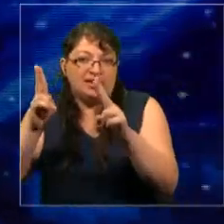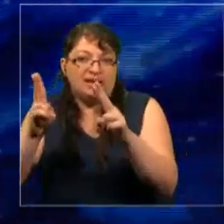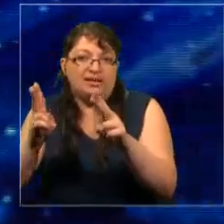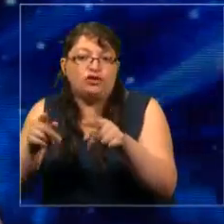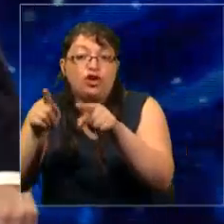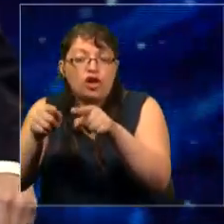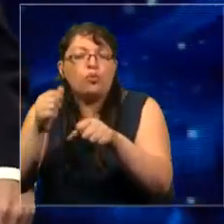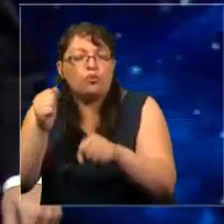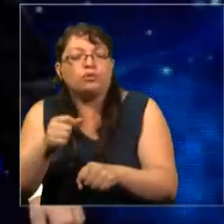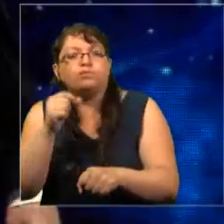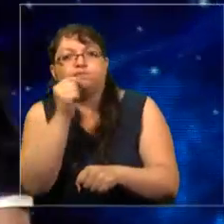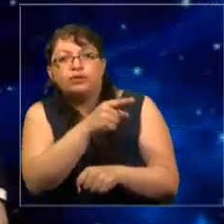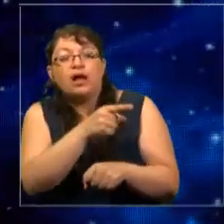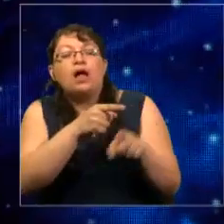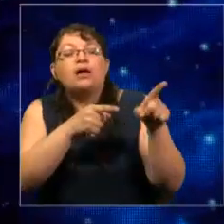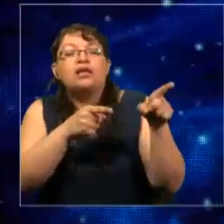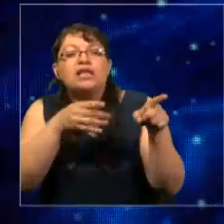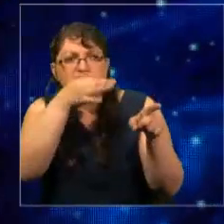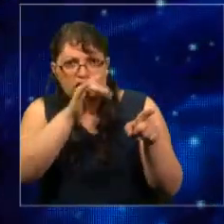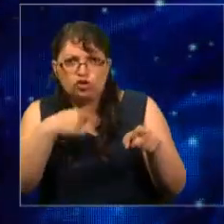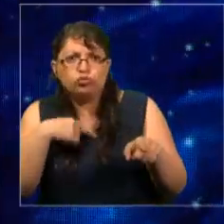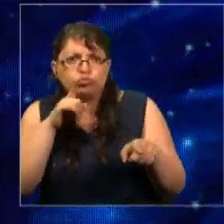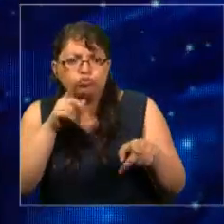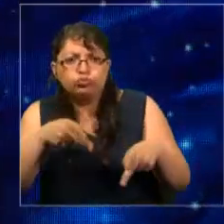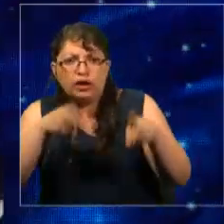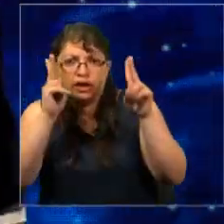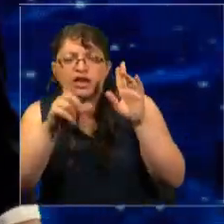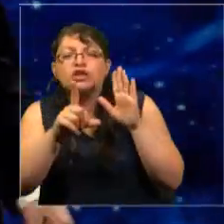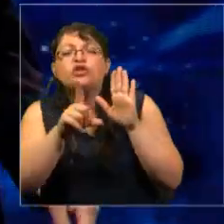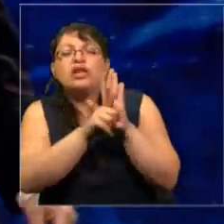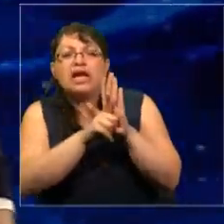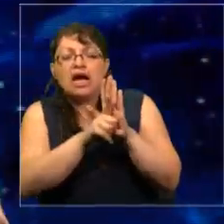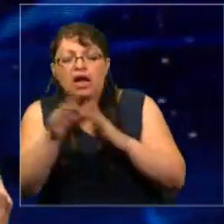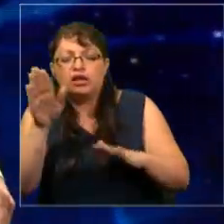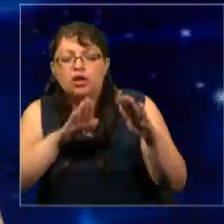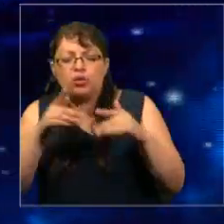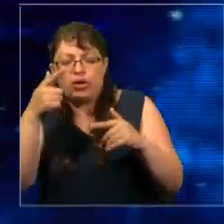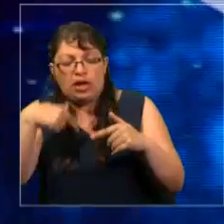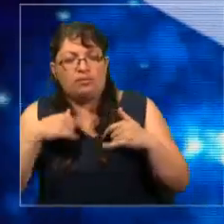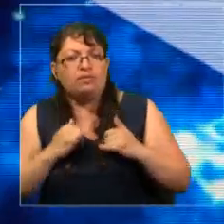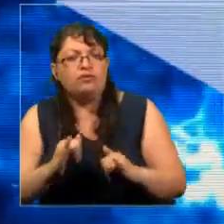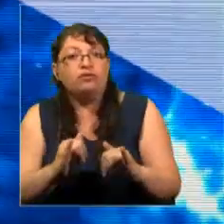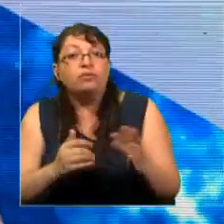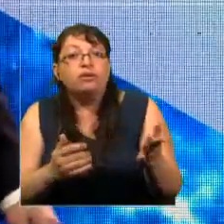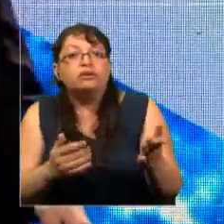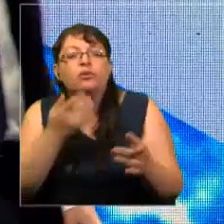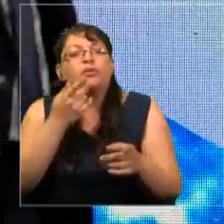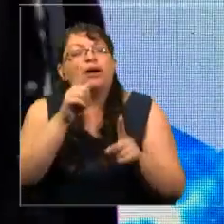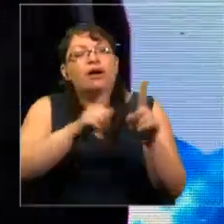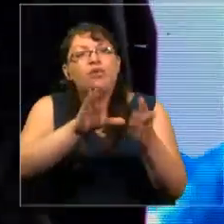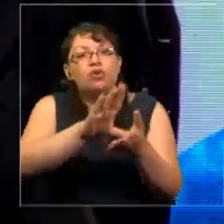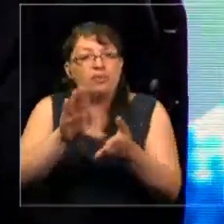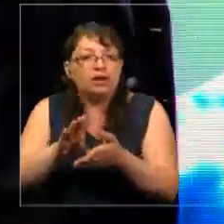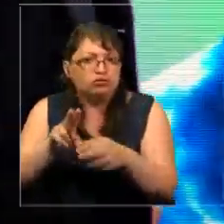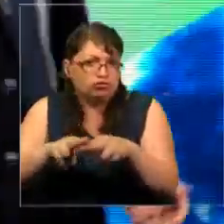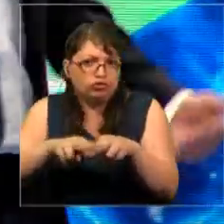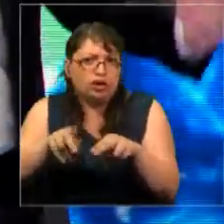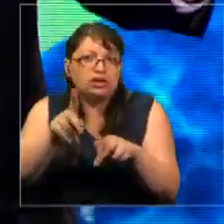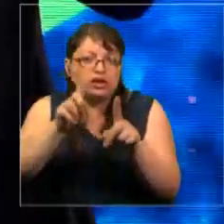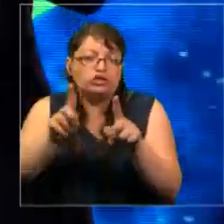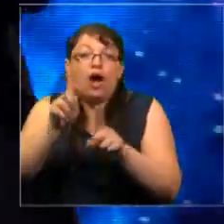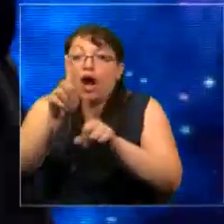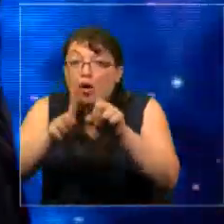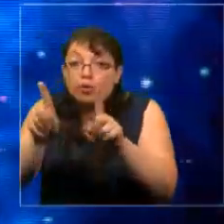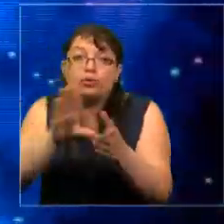hacedores de políticas y decir, tengo el derecho legal de mis datos, porque algunos países ofrecen esto solamente.